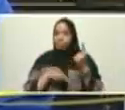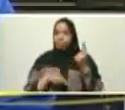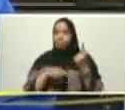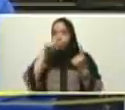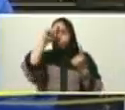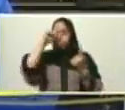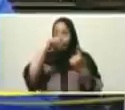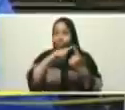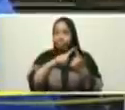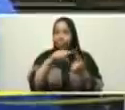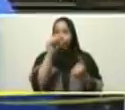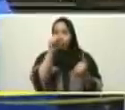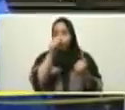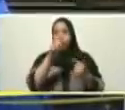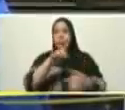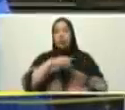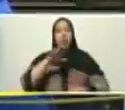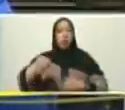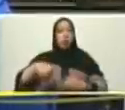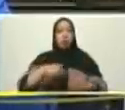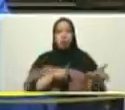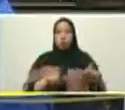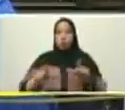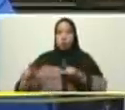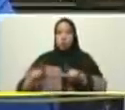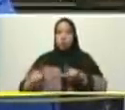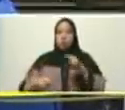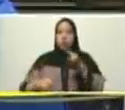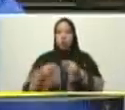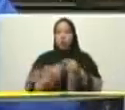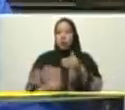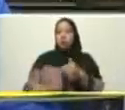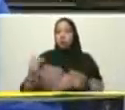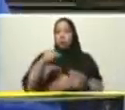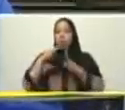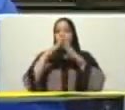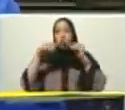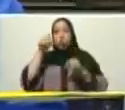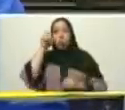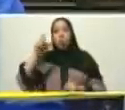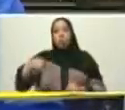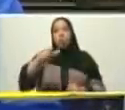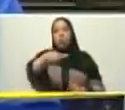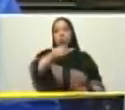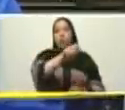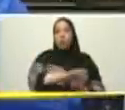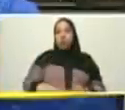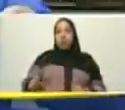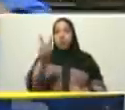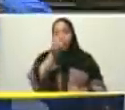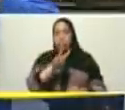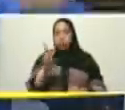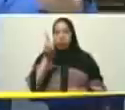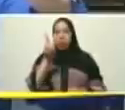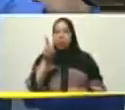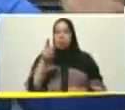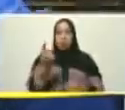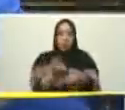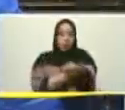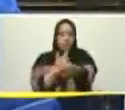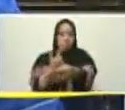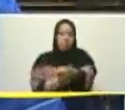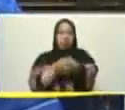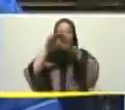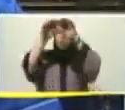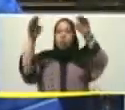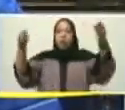y esa meta la vamos a cumplir y sobre cumplir se lo digo al pueblo de Venezuela y a los hermanos y hermanas del mundo que